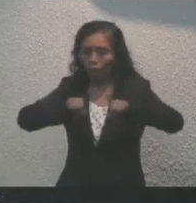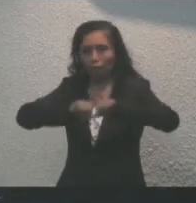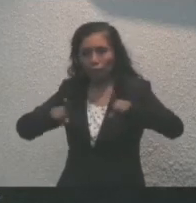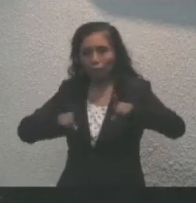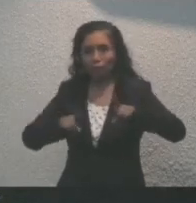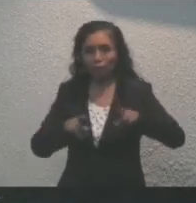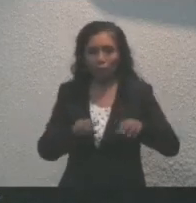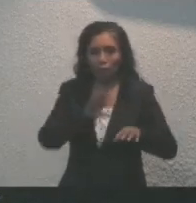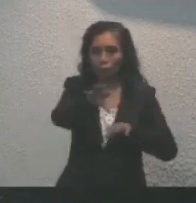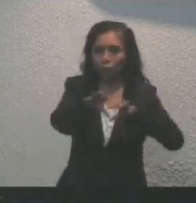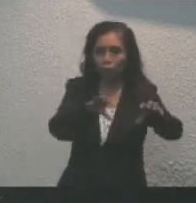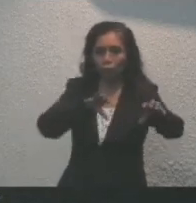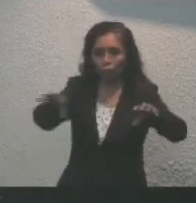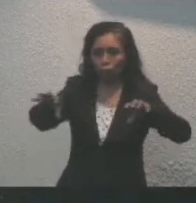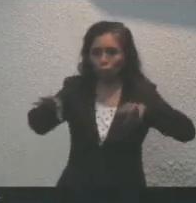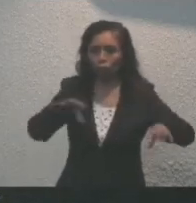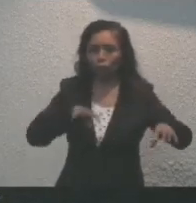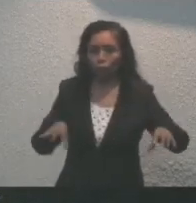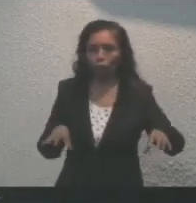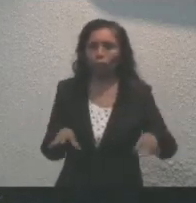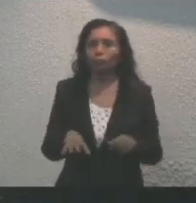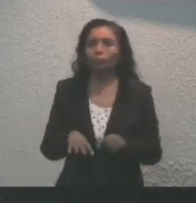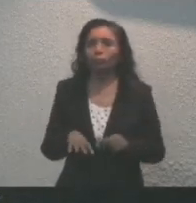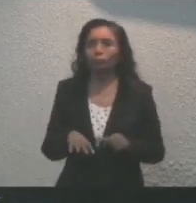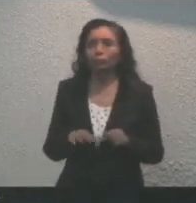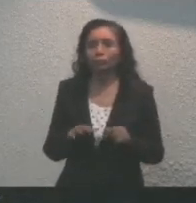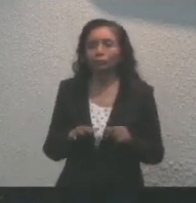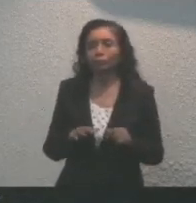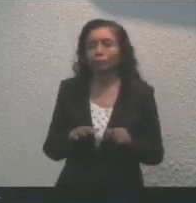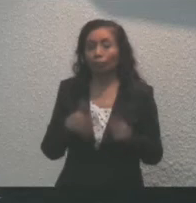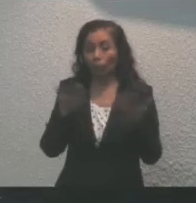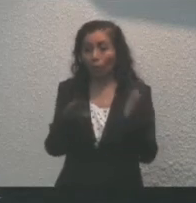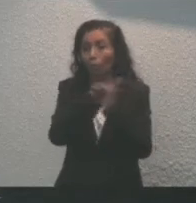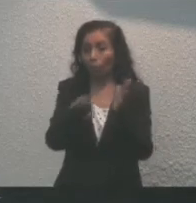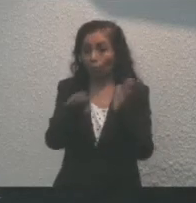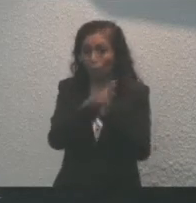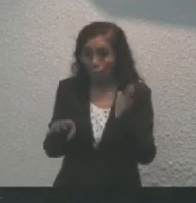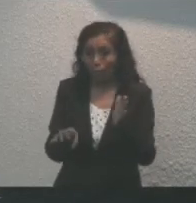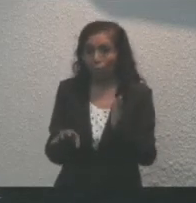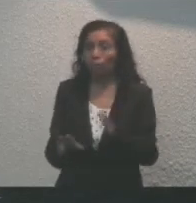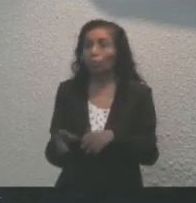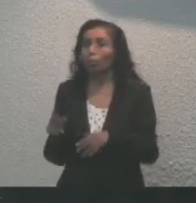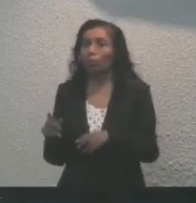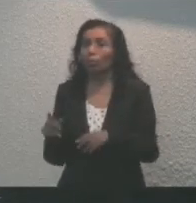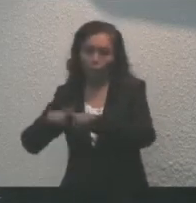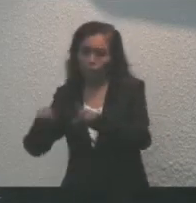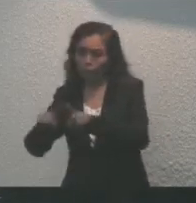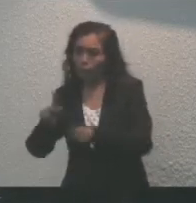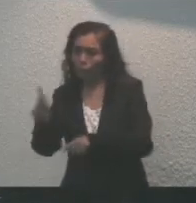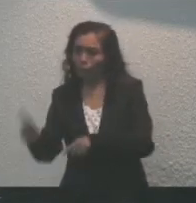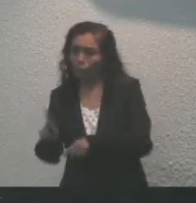diferentes puntos. Tal es el caso de los ataques a Cantunilquín en